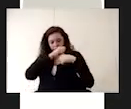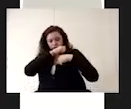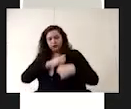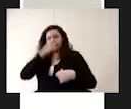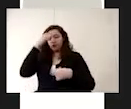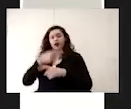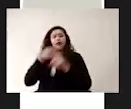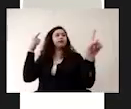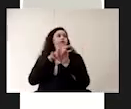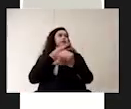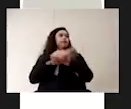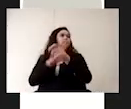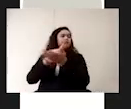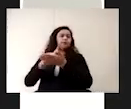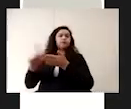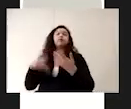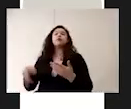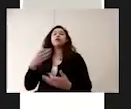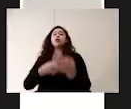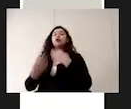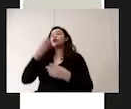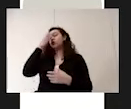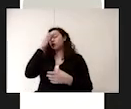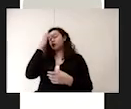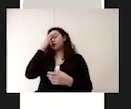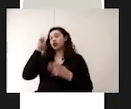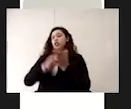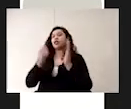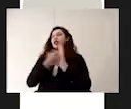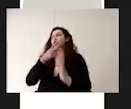fin. Sin embargo, es importante que todos conozcamos la técnica.